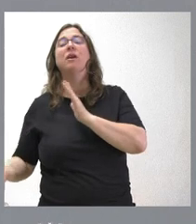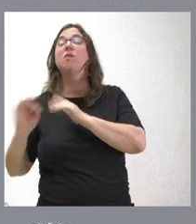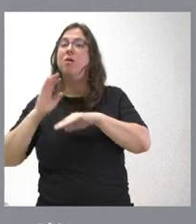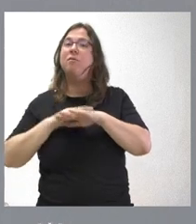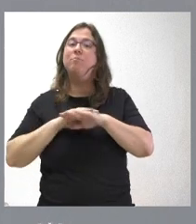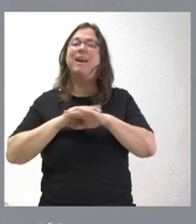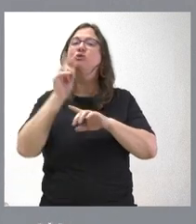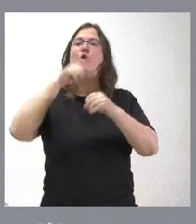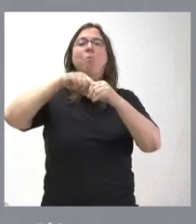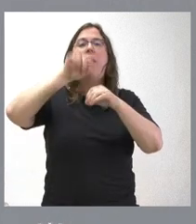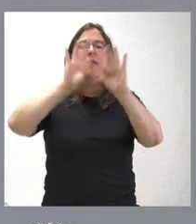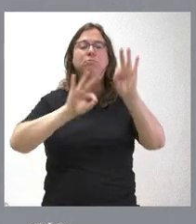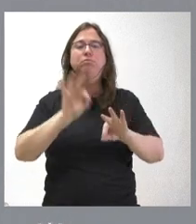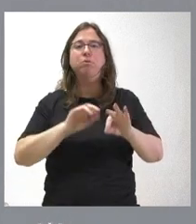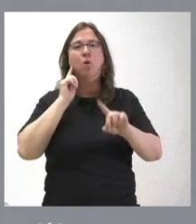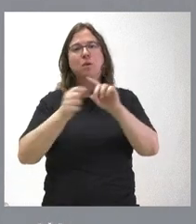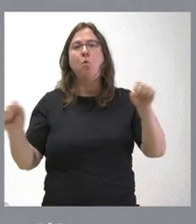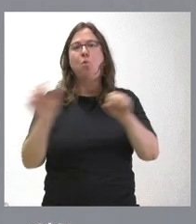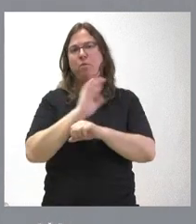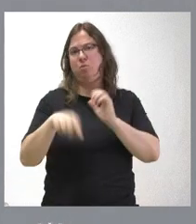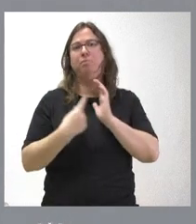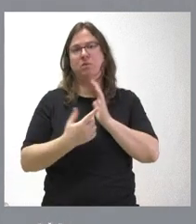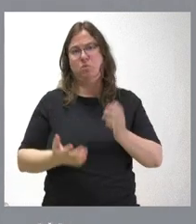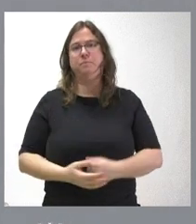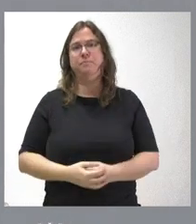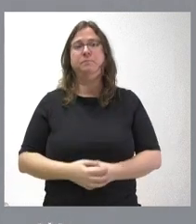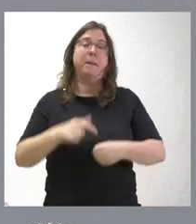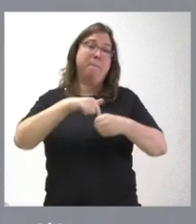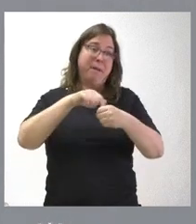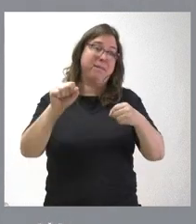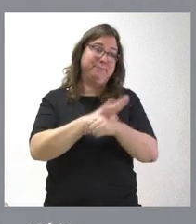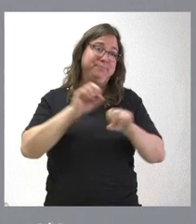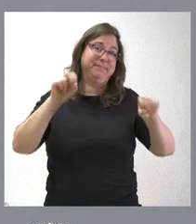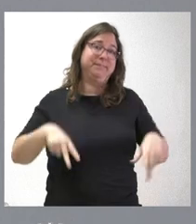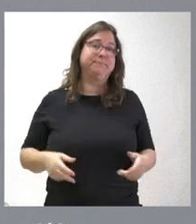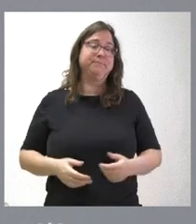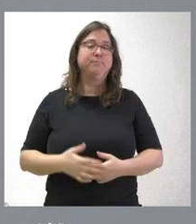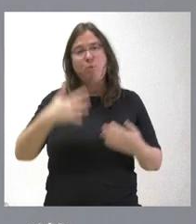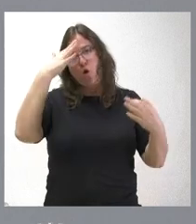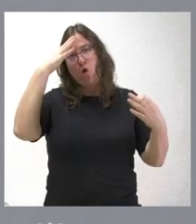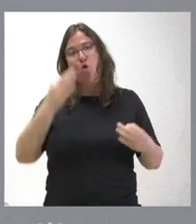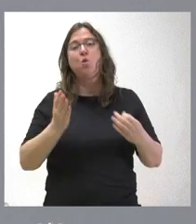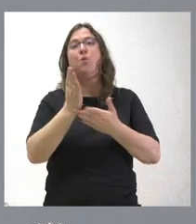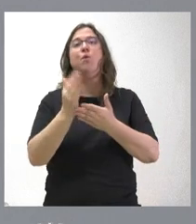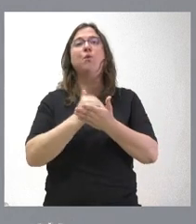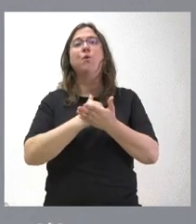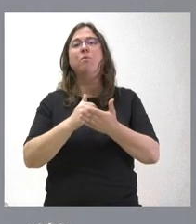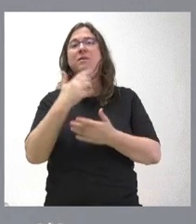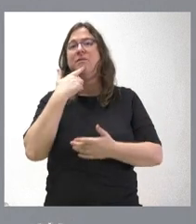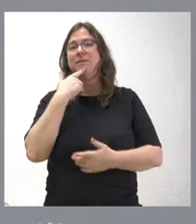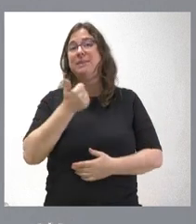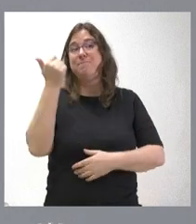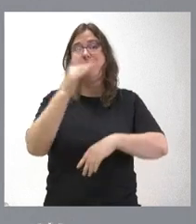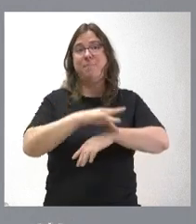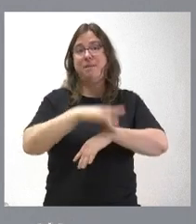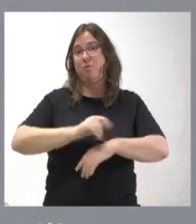selección de la plaza, y por lo podemos cubrir estas plazas que quedan sin cubrir. Lógicamente, las comunidades que tenemos más médicos de